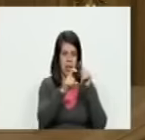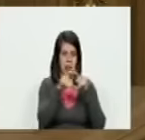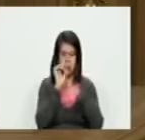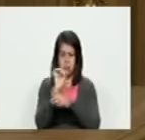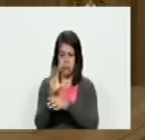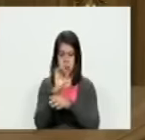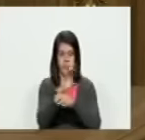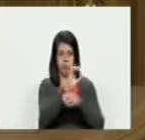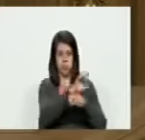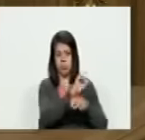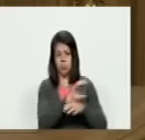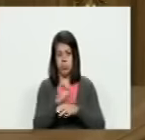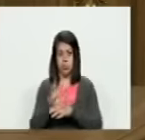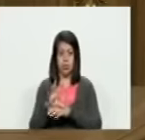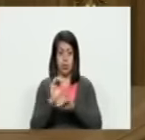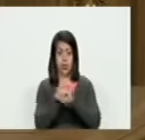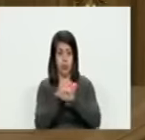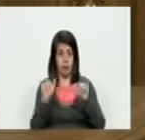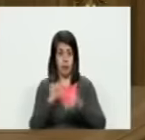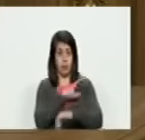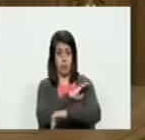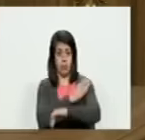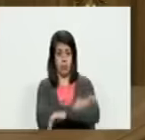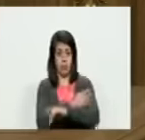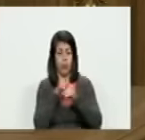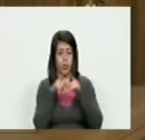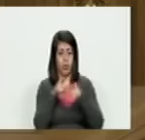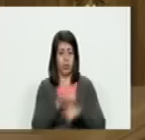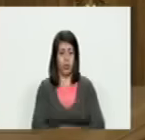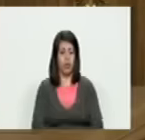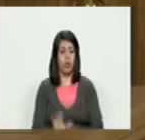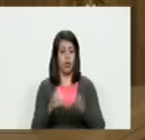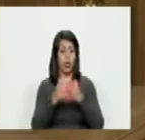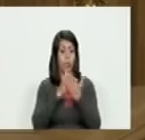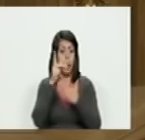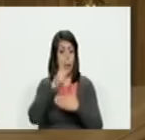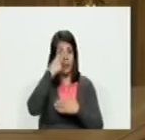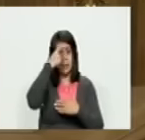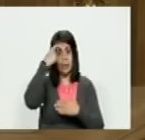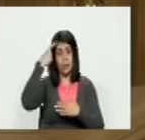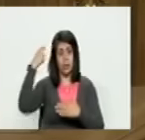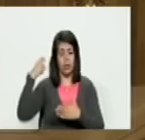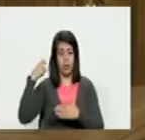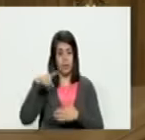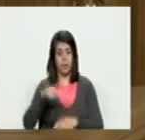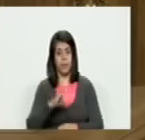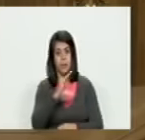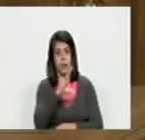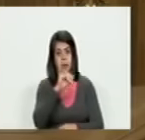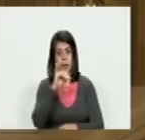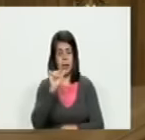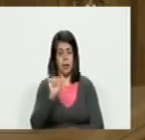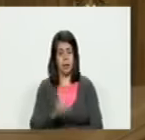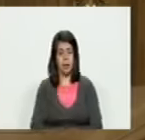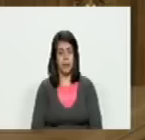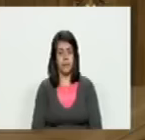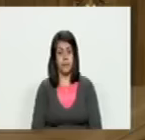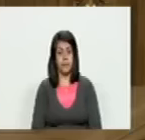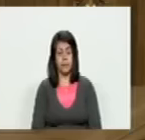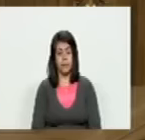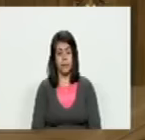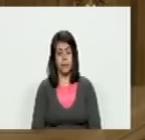frente de gente mucho más poderosa el batallón de operaciones psicológicas y operaciones de la CIA y